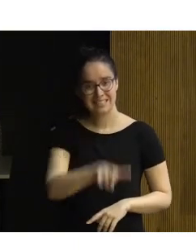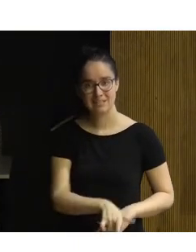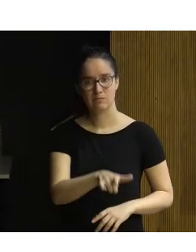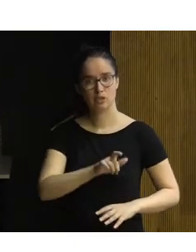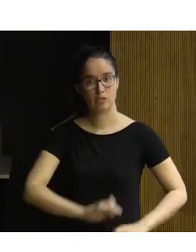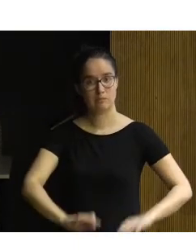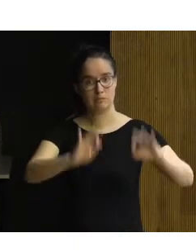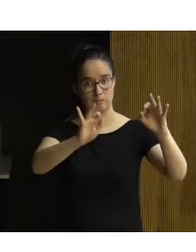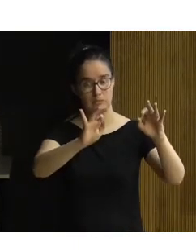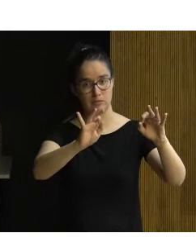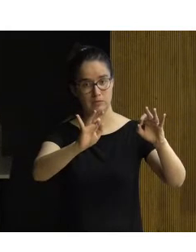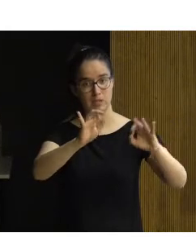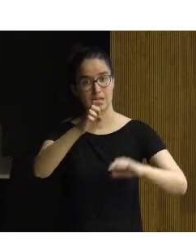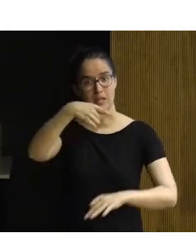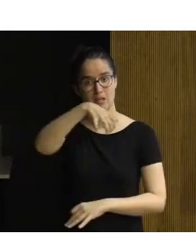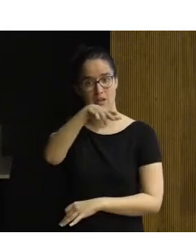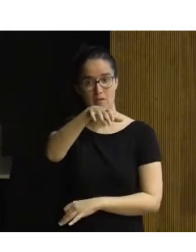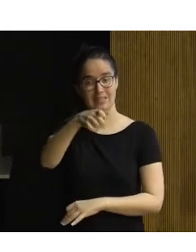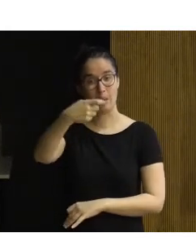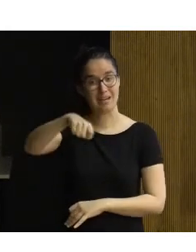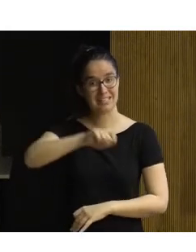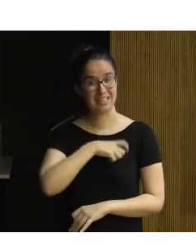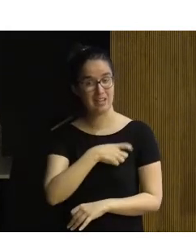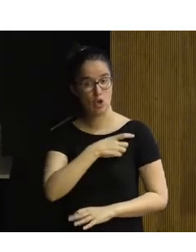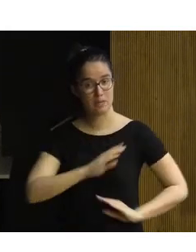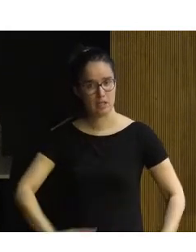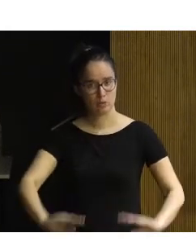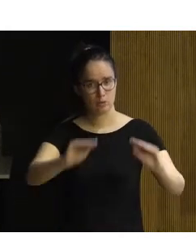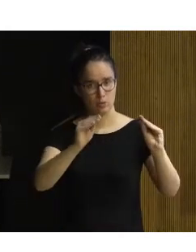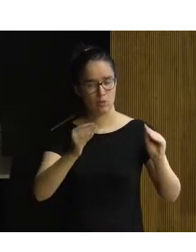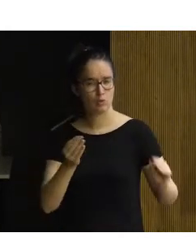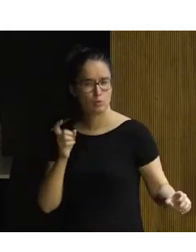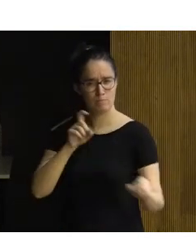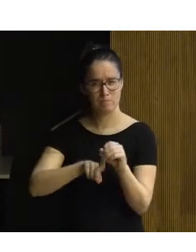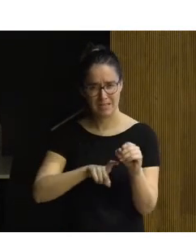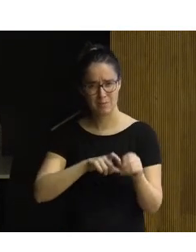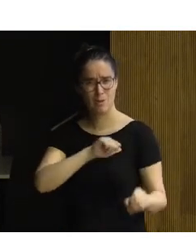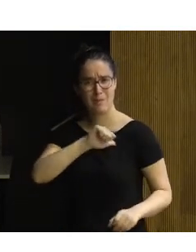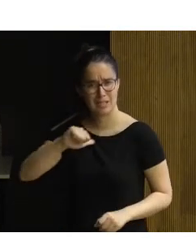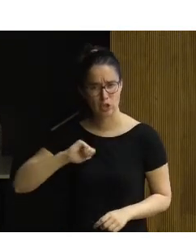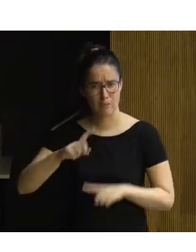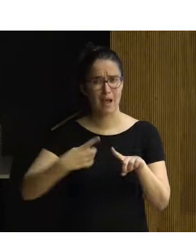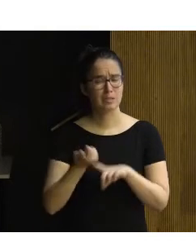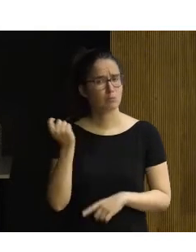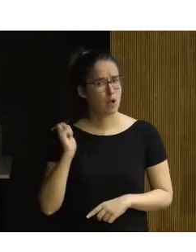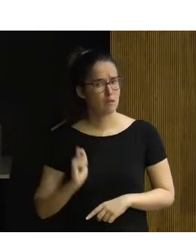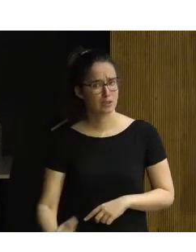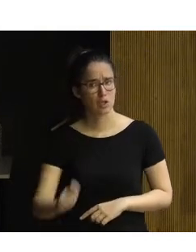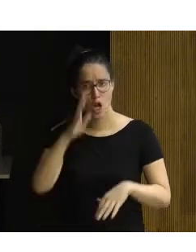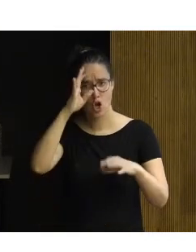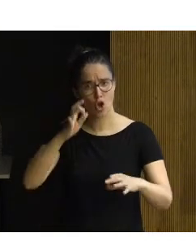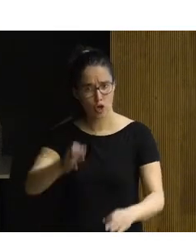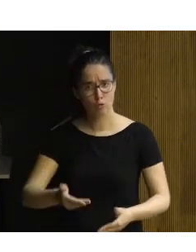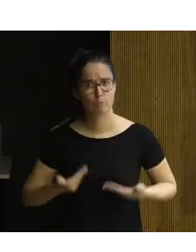la persona de Nieves Peinado, la presidenta del subcomité y que, con su implicación personal y profesional, pues lógicamente ha